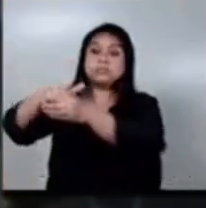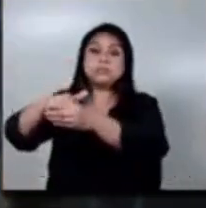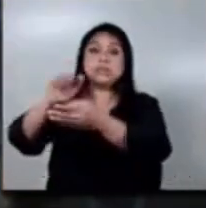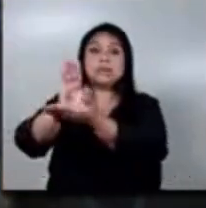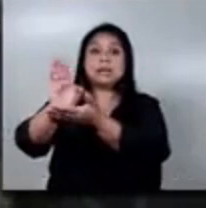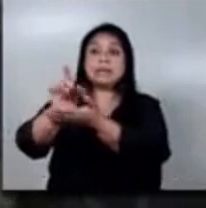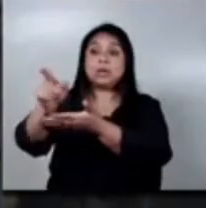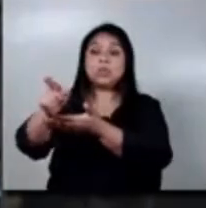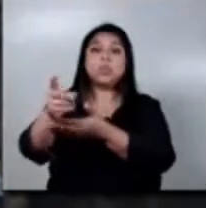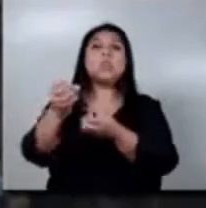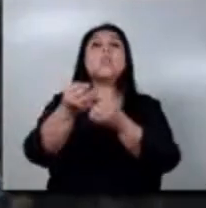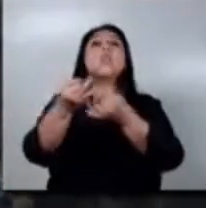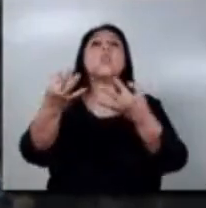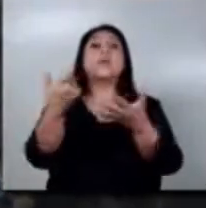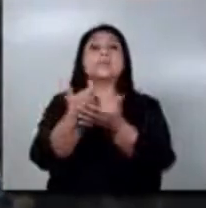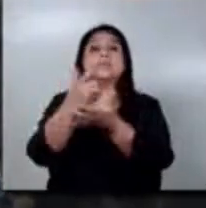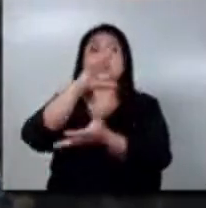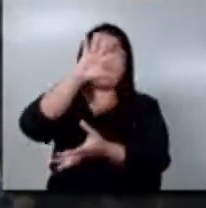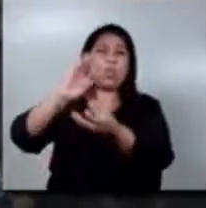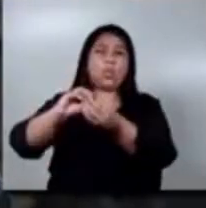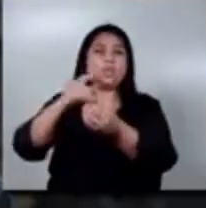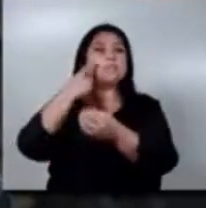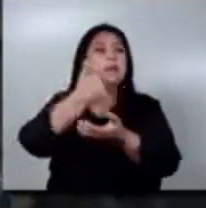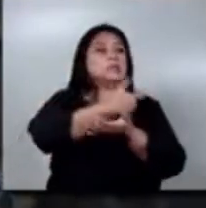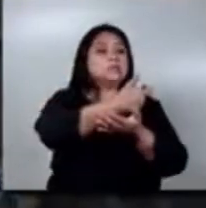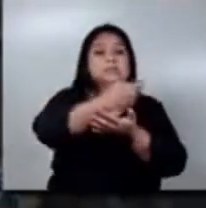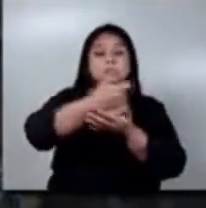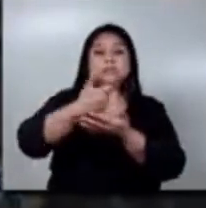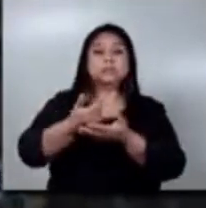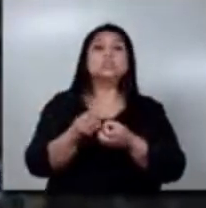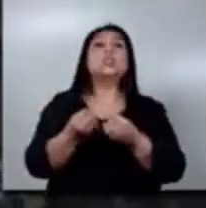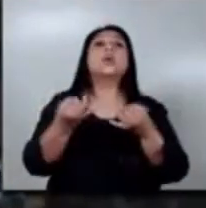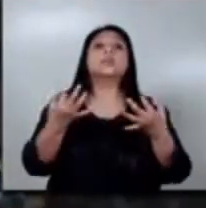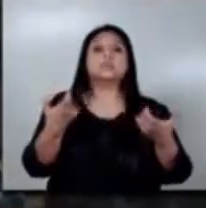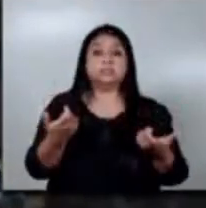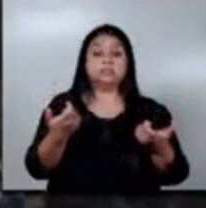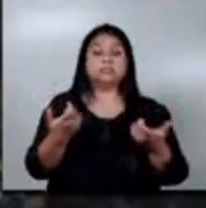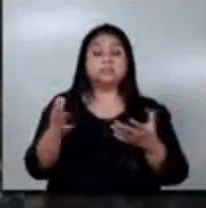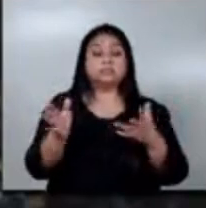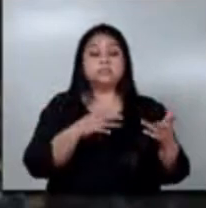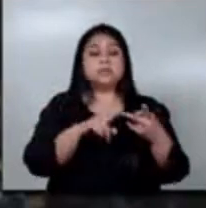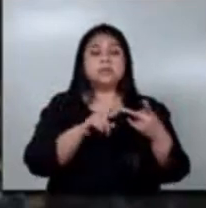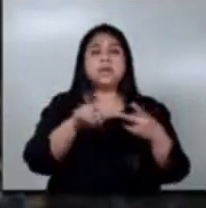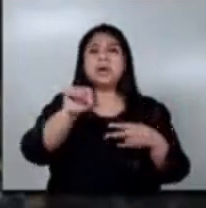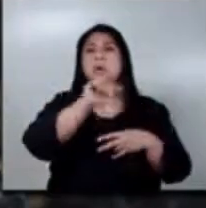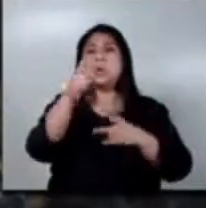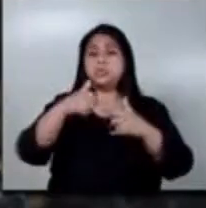refiere a la temporada? Y hay situaciones en el país o lugares más riesgosos que otros derivados de las lluvias.